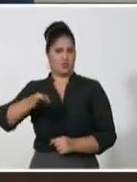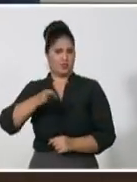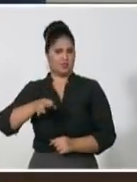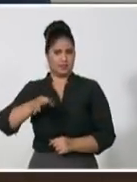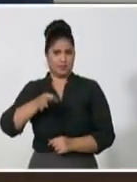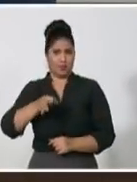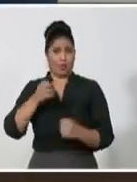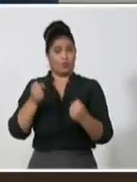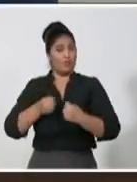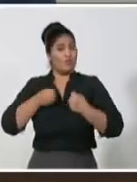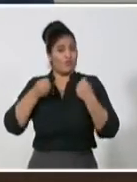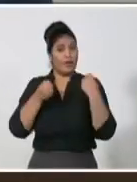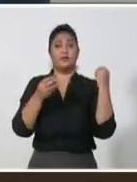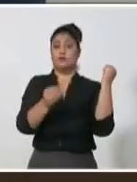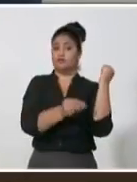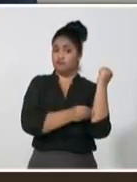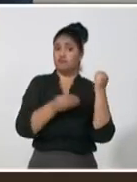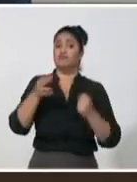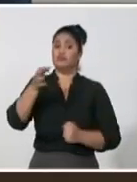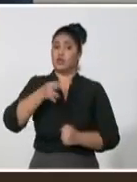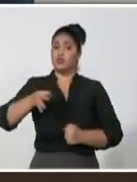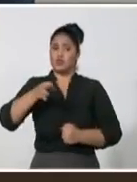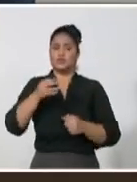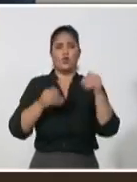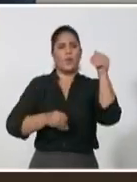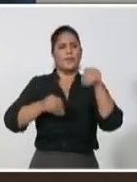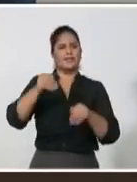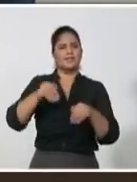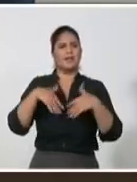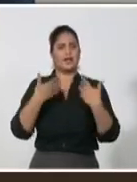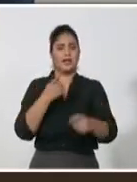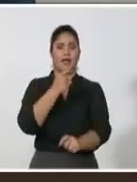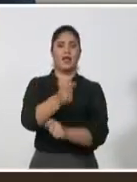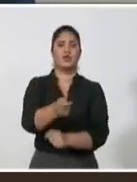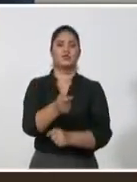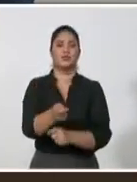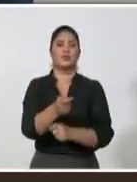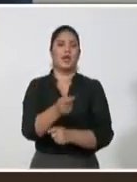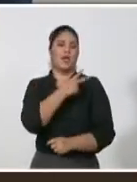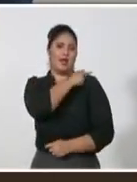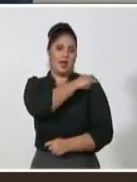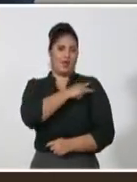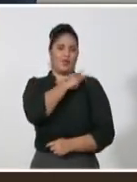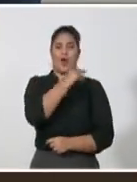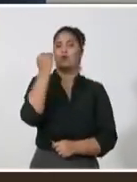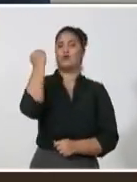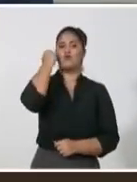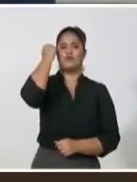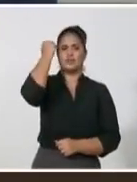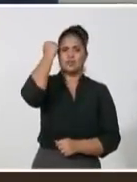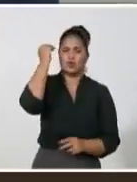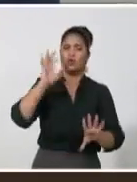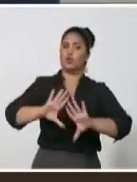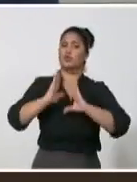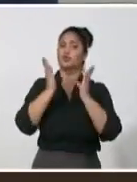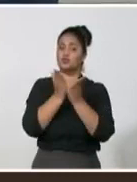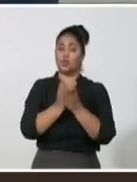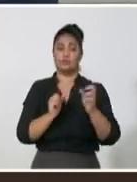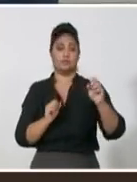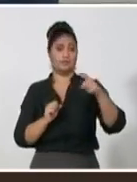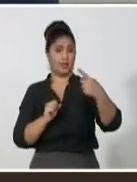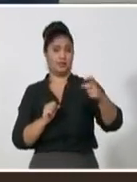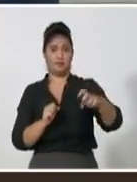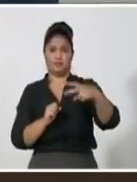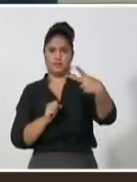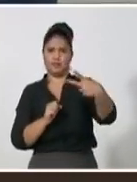el municipio, que además tiene que participar no solo en la formación de los cuadros y el potencial humano, sino que tiene que